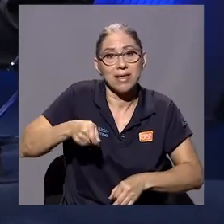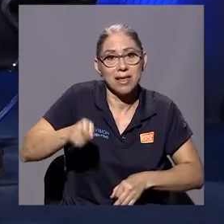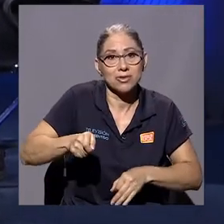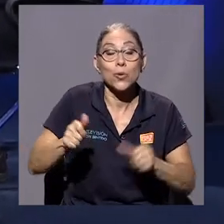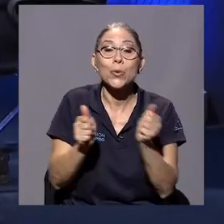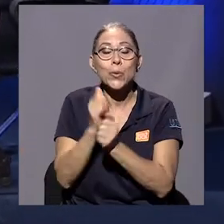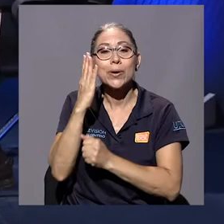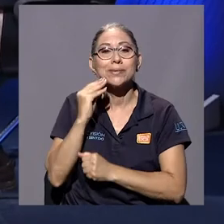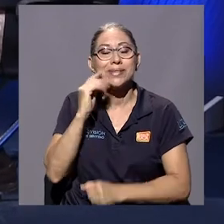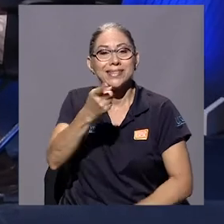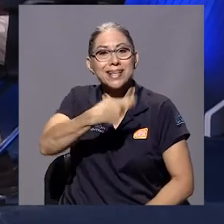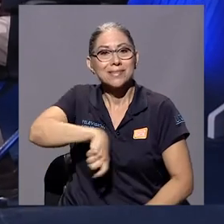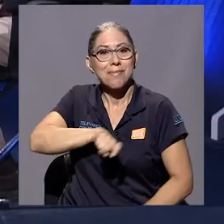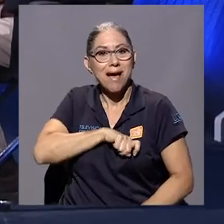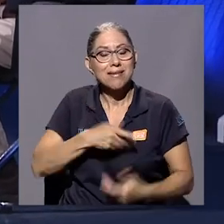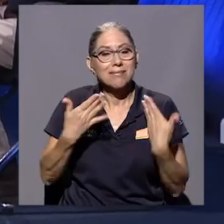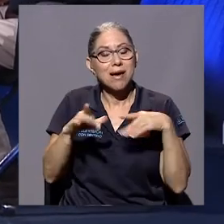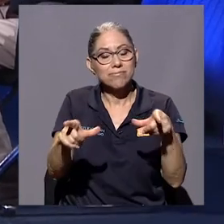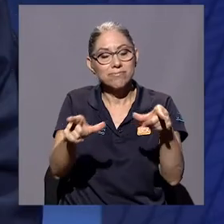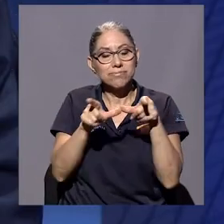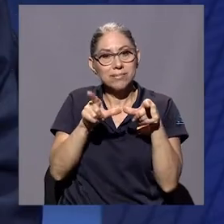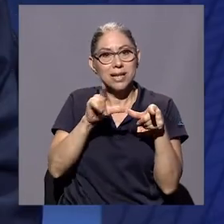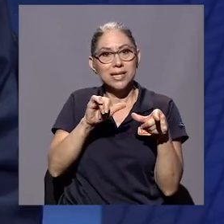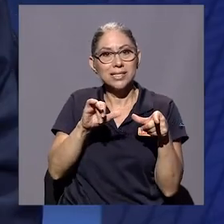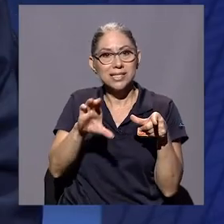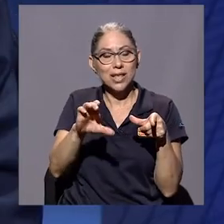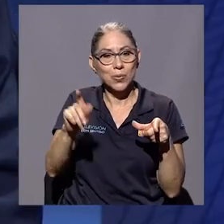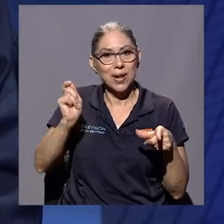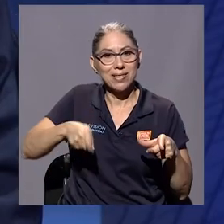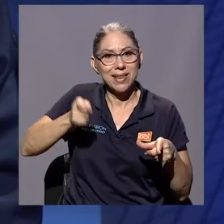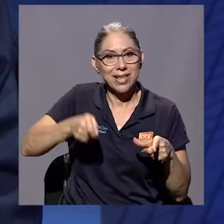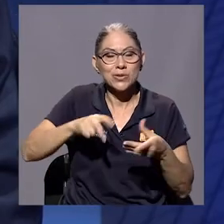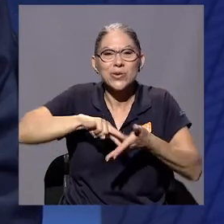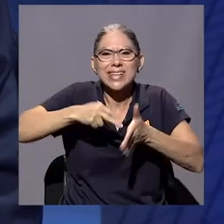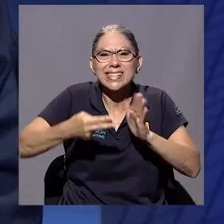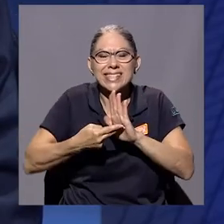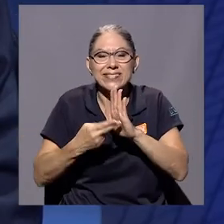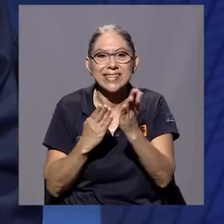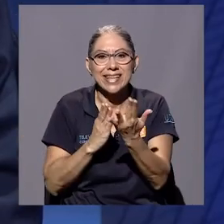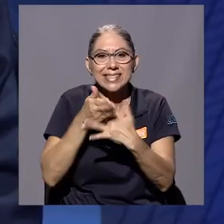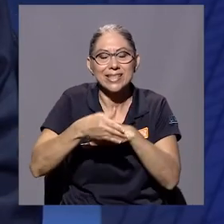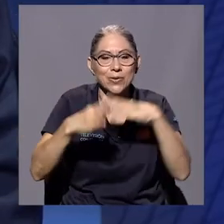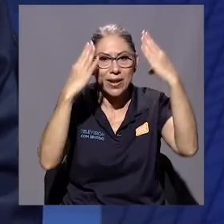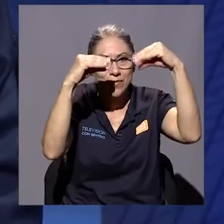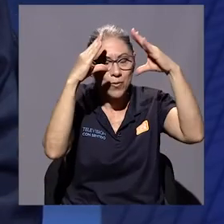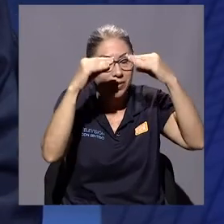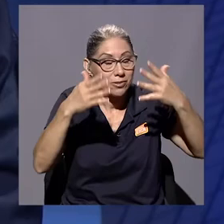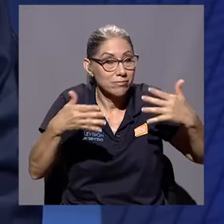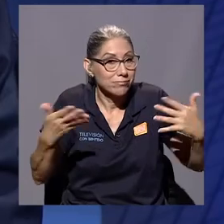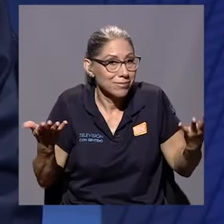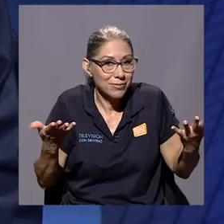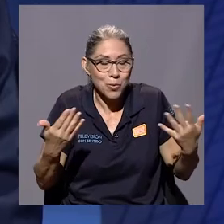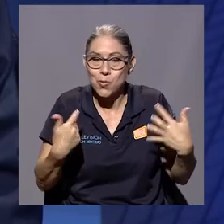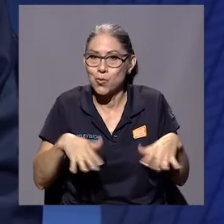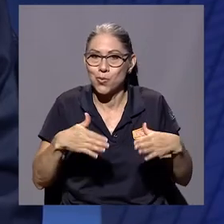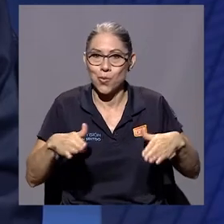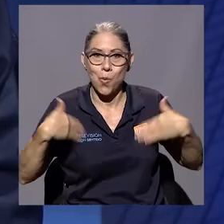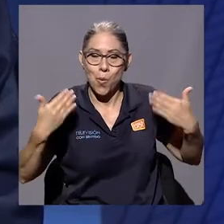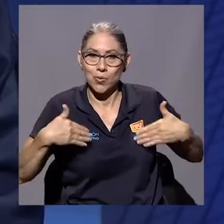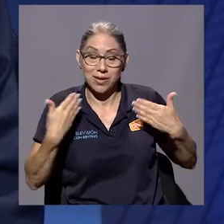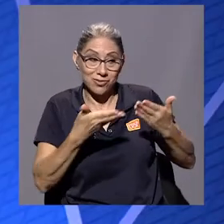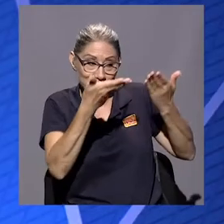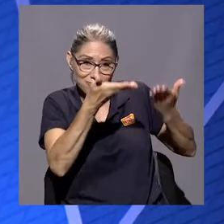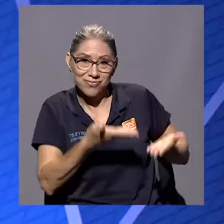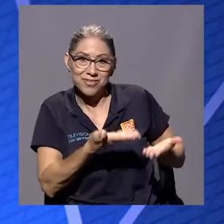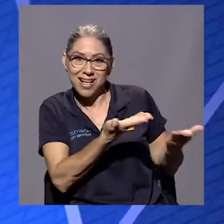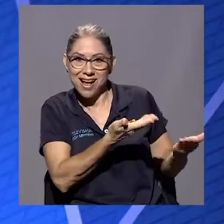experiencia en España, con una licenciatura en derecho también de lo que significa el acceso a la información. Bueno, estamos muy